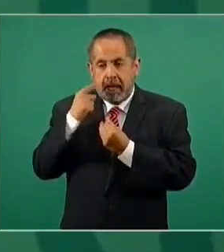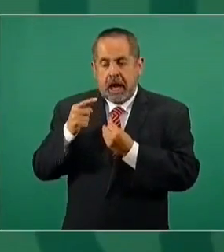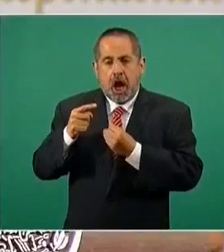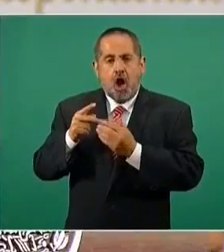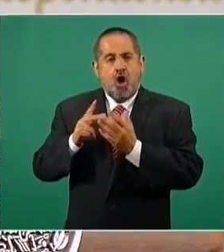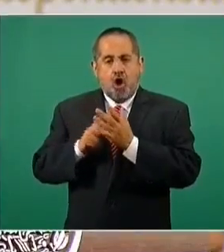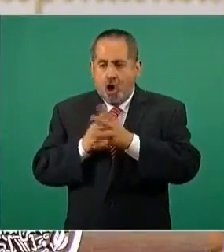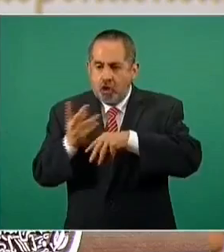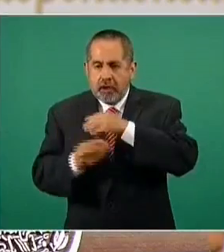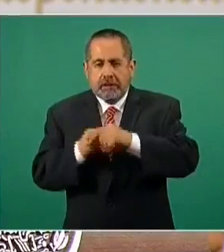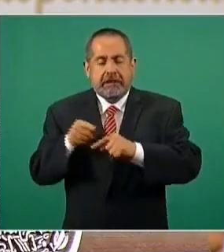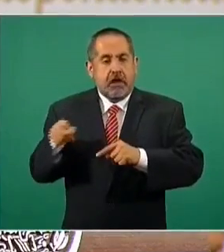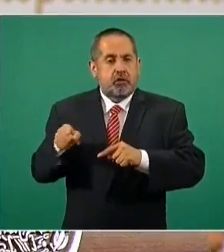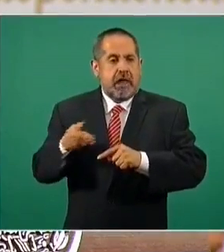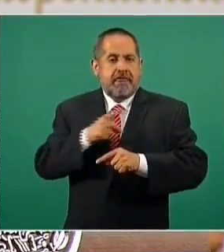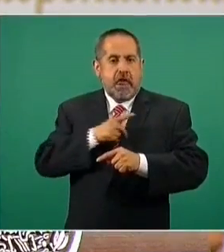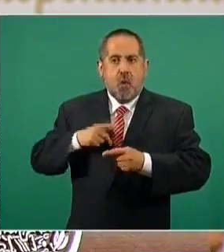de su deuda.